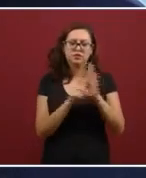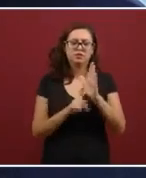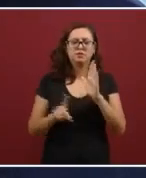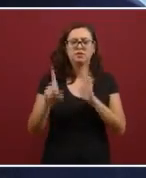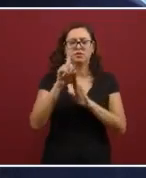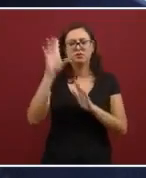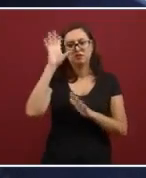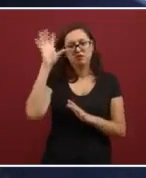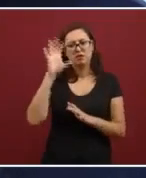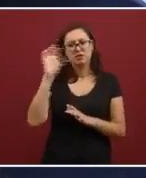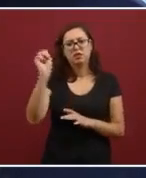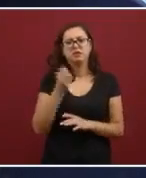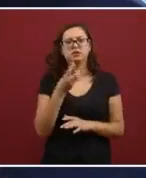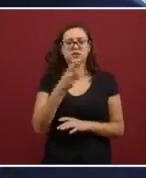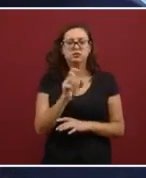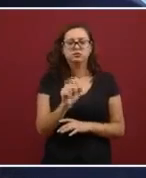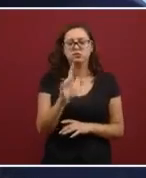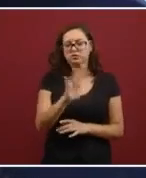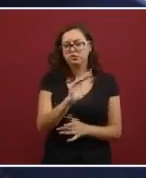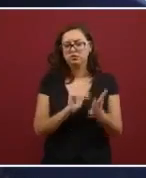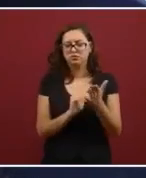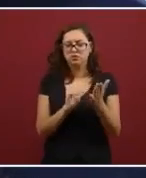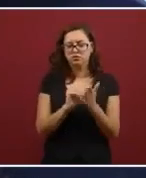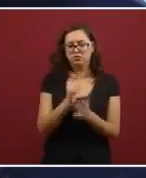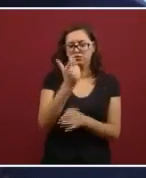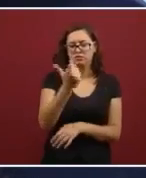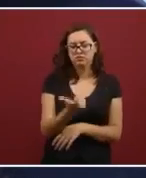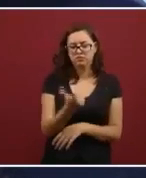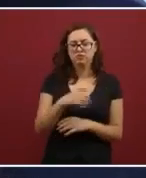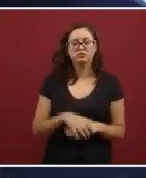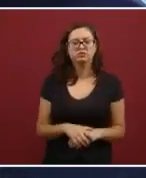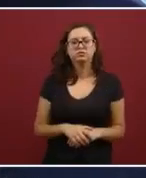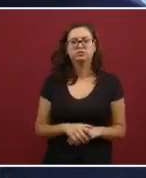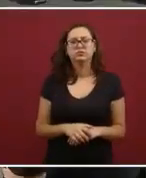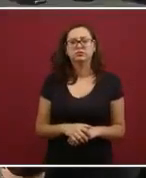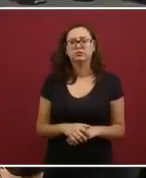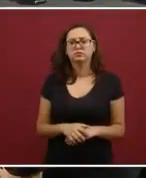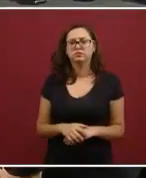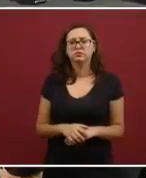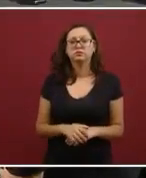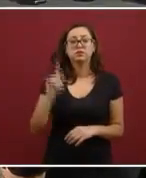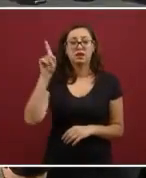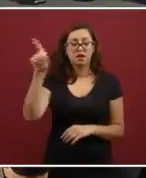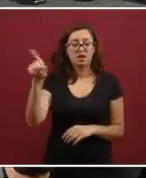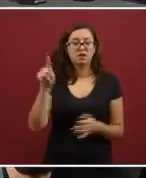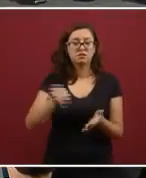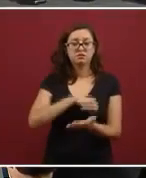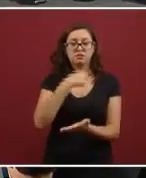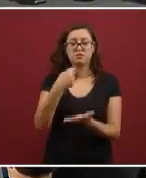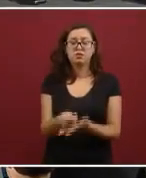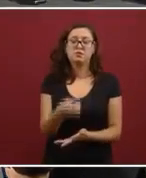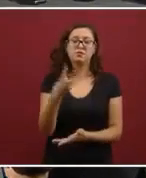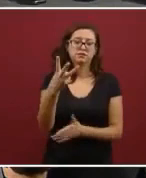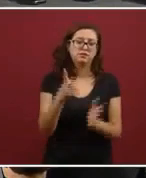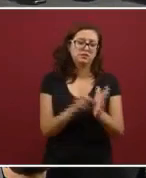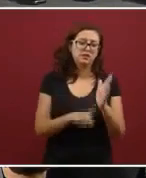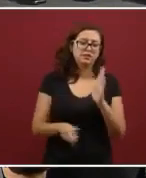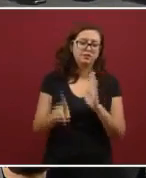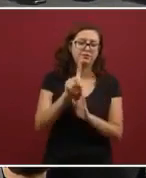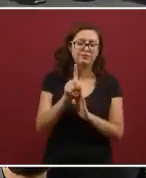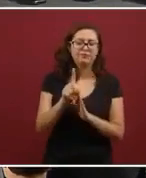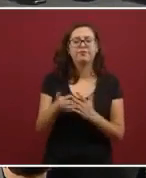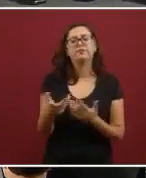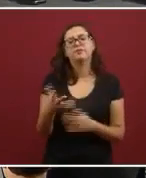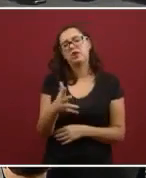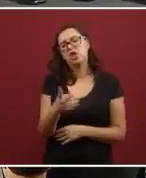Morelos con 3.5 millones de pesos. Tenemos tres departamentos en Tamaulipas, alrededor